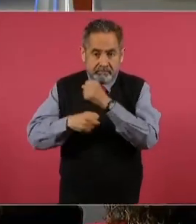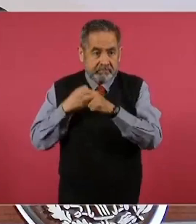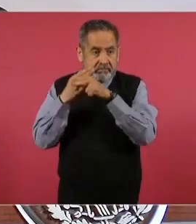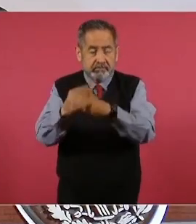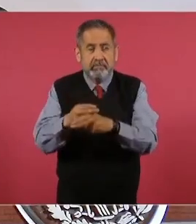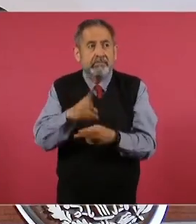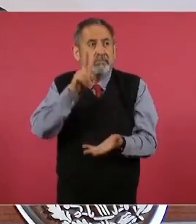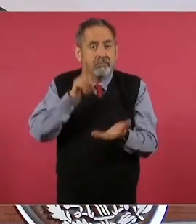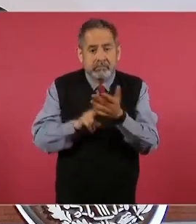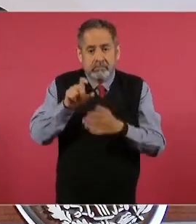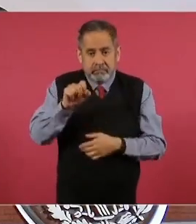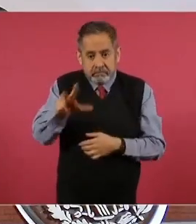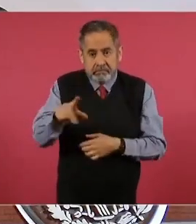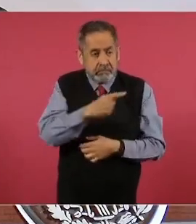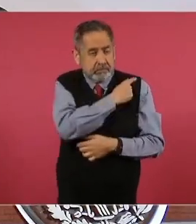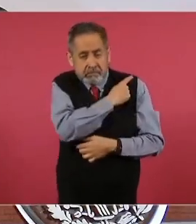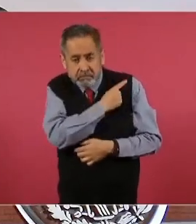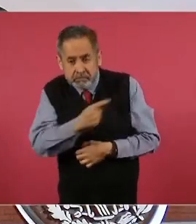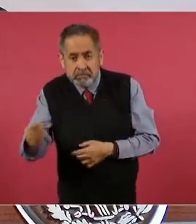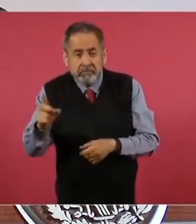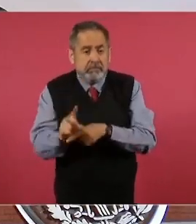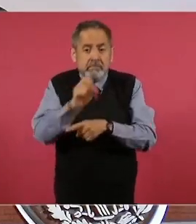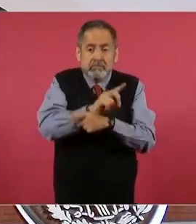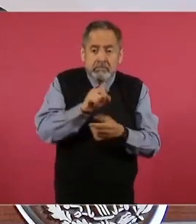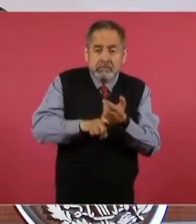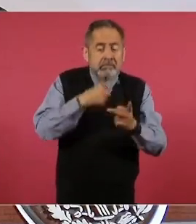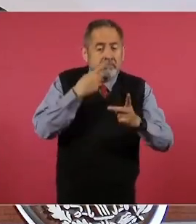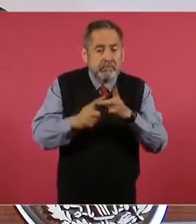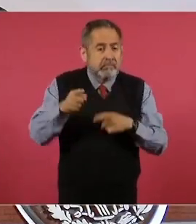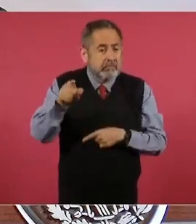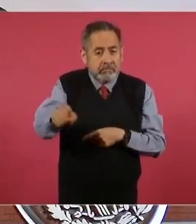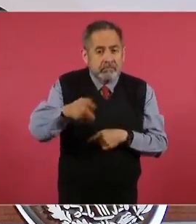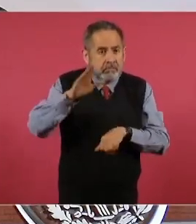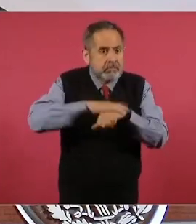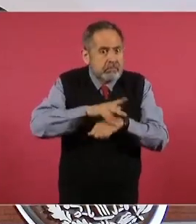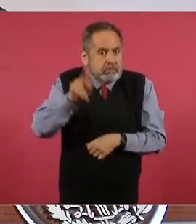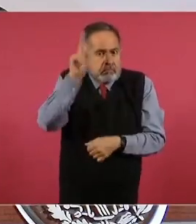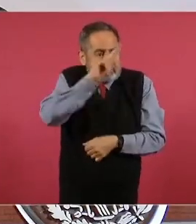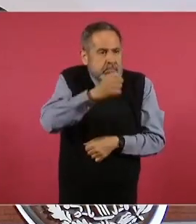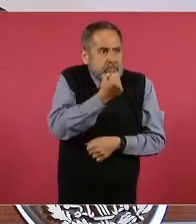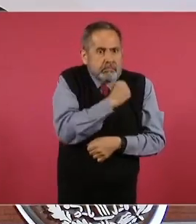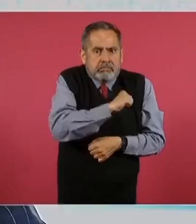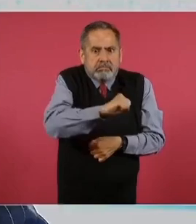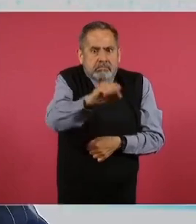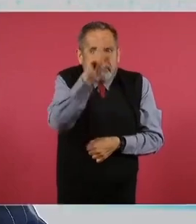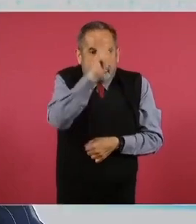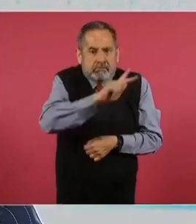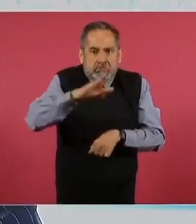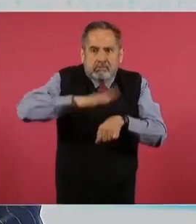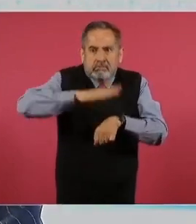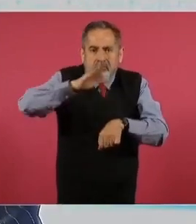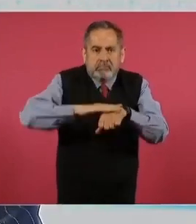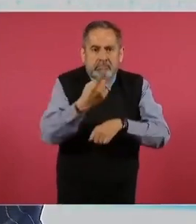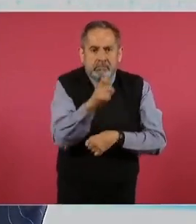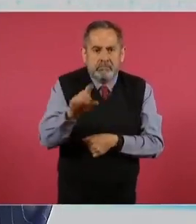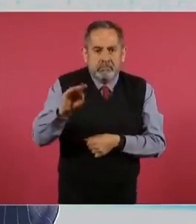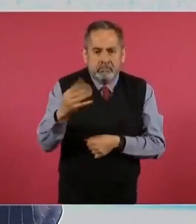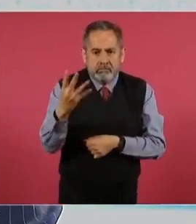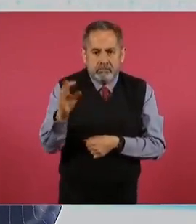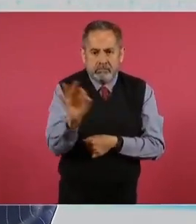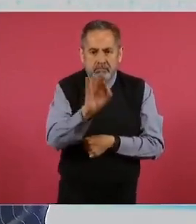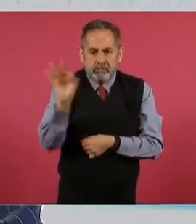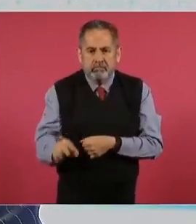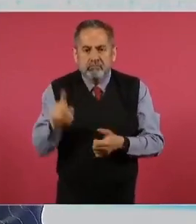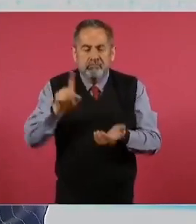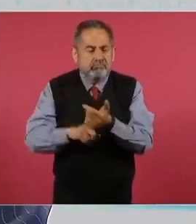veintiocho y desde el inicio de su gestión se ha registrado un aumento del noventacientos noventa y cuatro por ciento